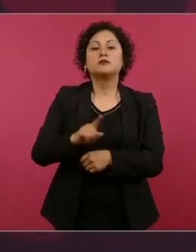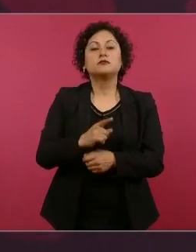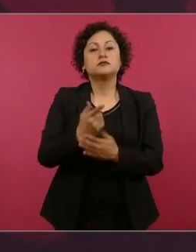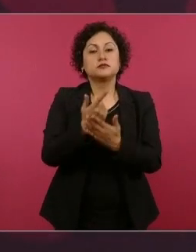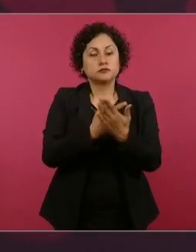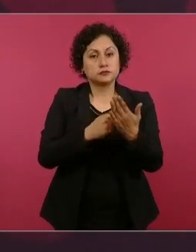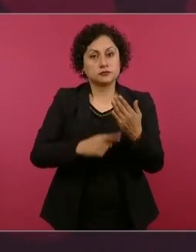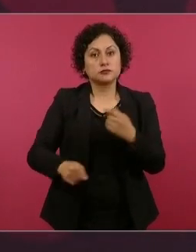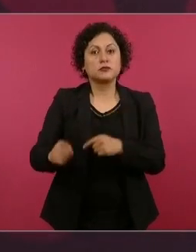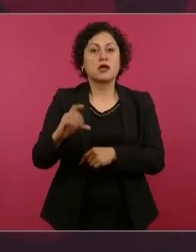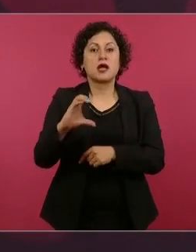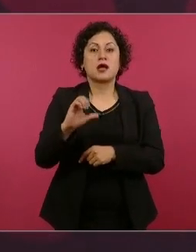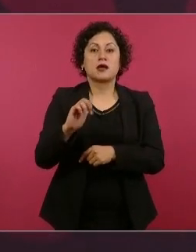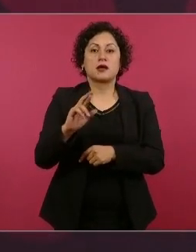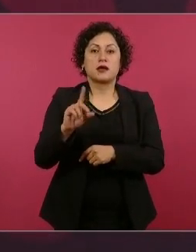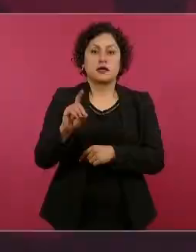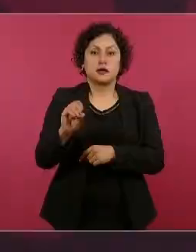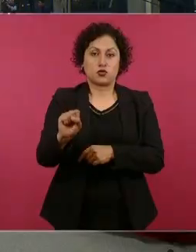Carlos Montesinos.